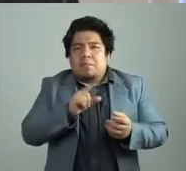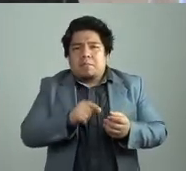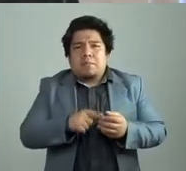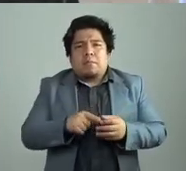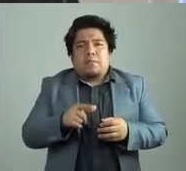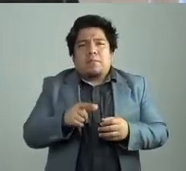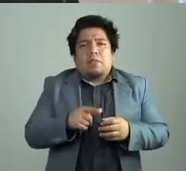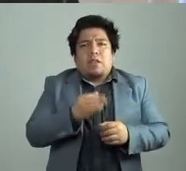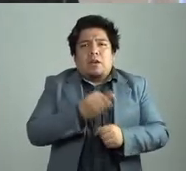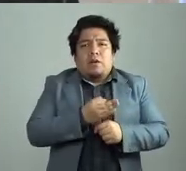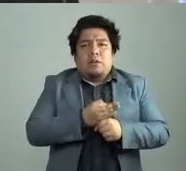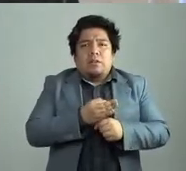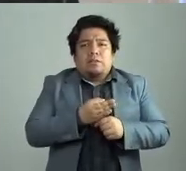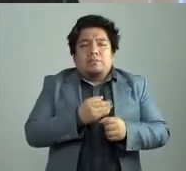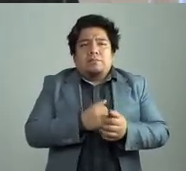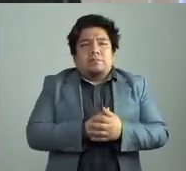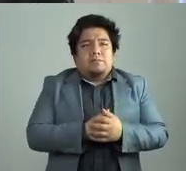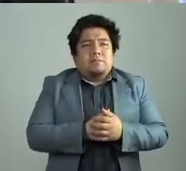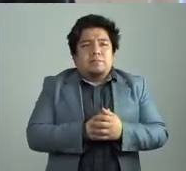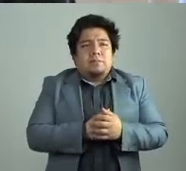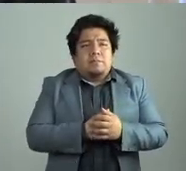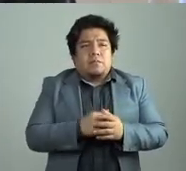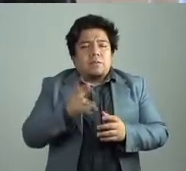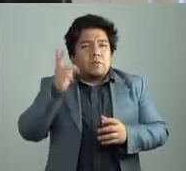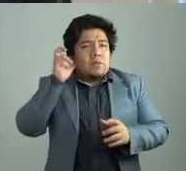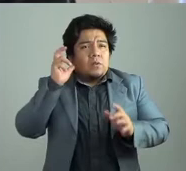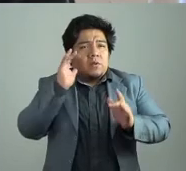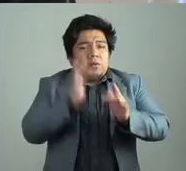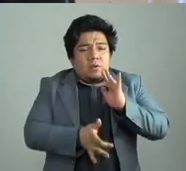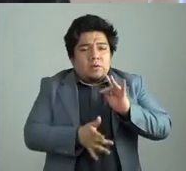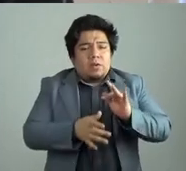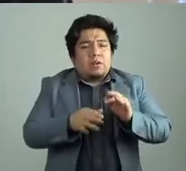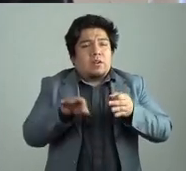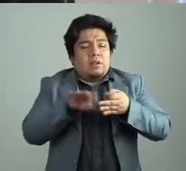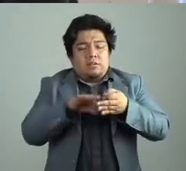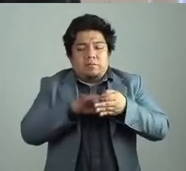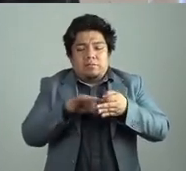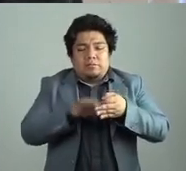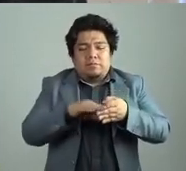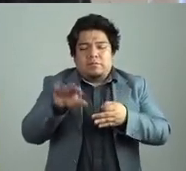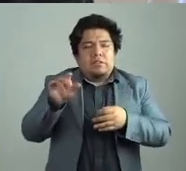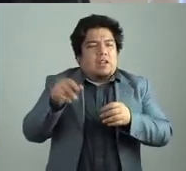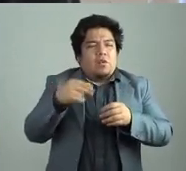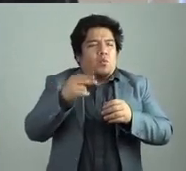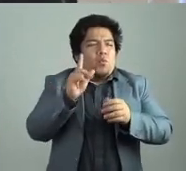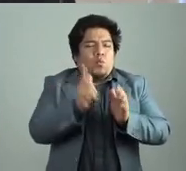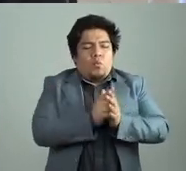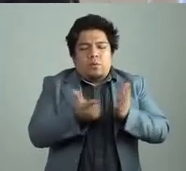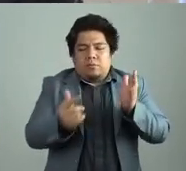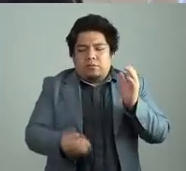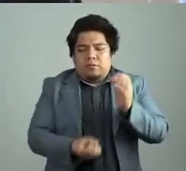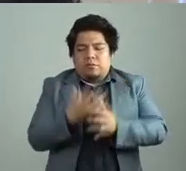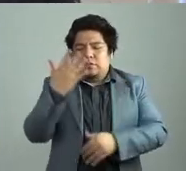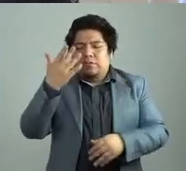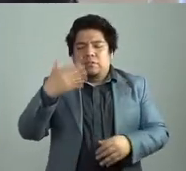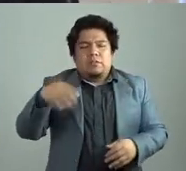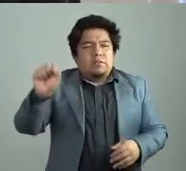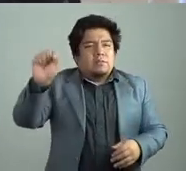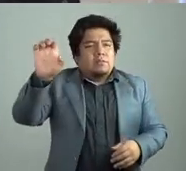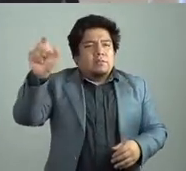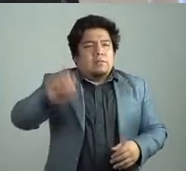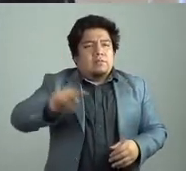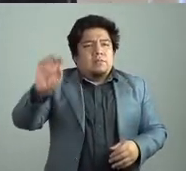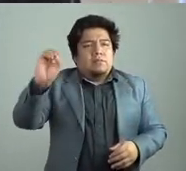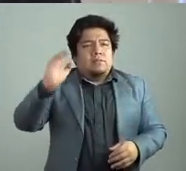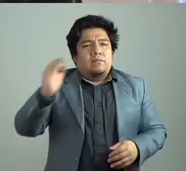libro en sexto piso, con una nueva forma, que pues la gente va a pensar que es poesía, o